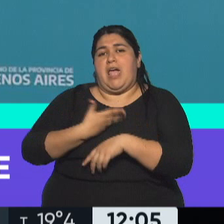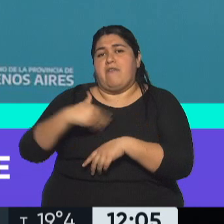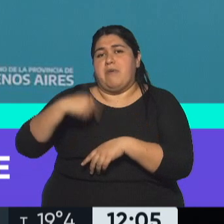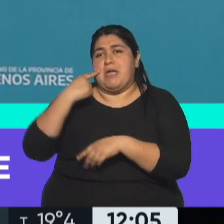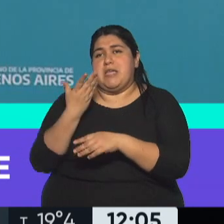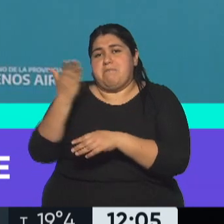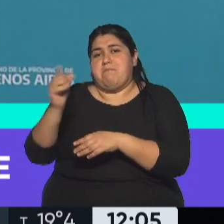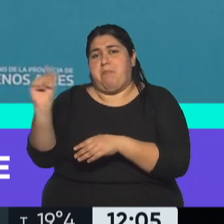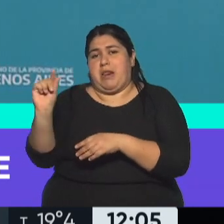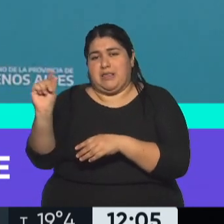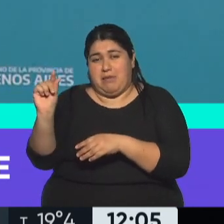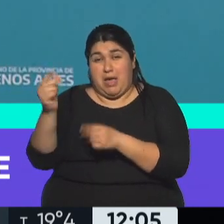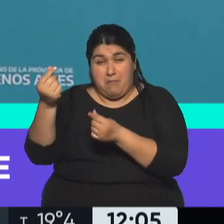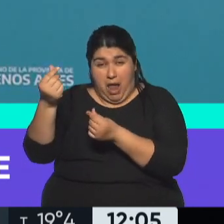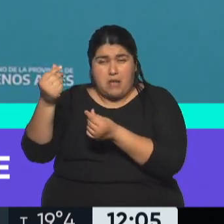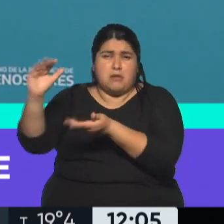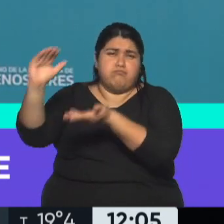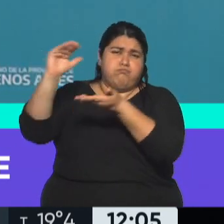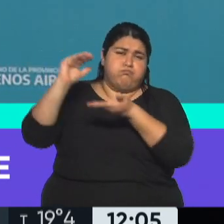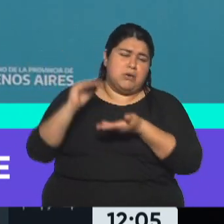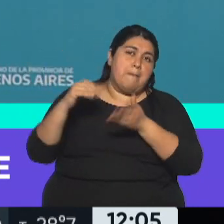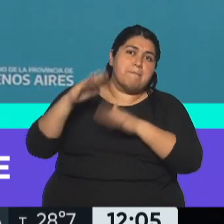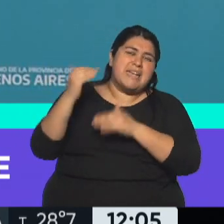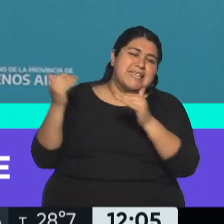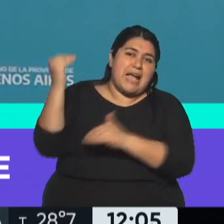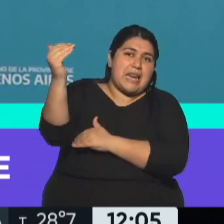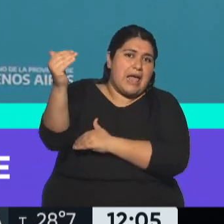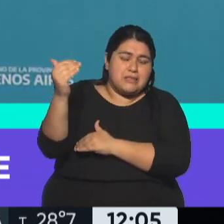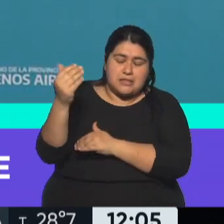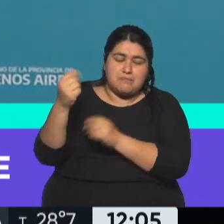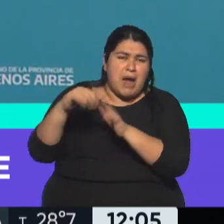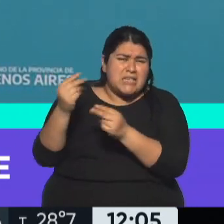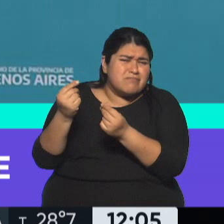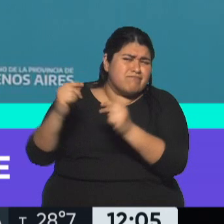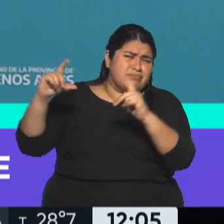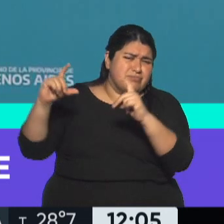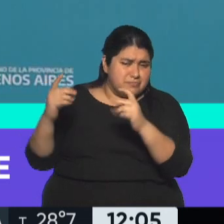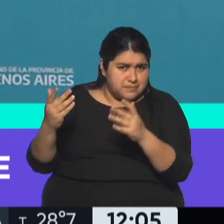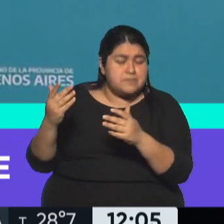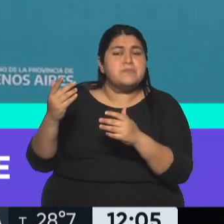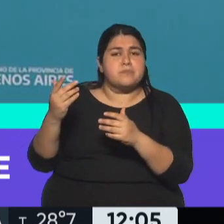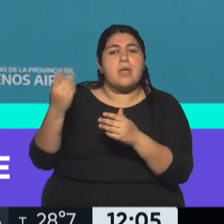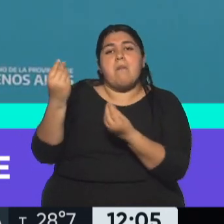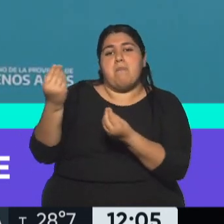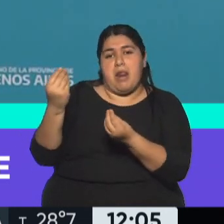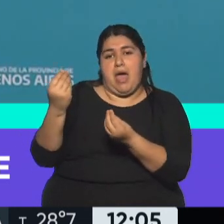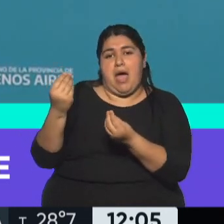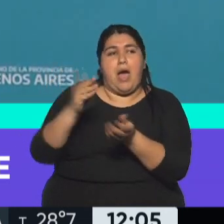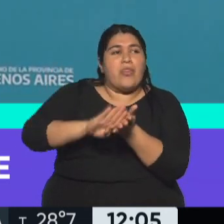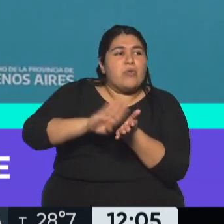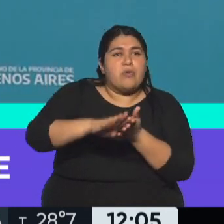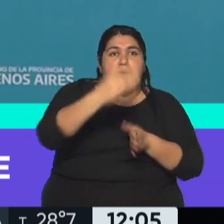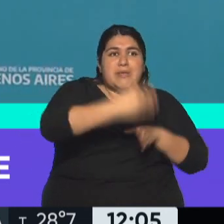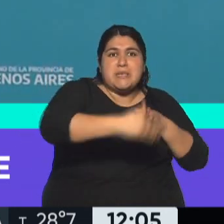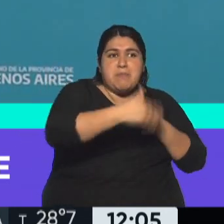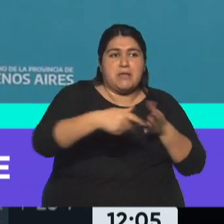momento, un préstamo el mayor, el más grande de la historia de la humanidad al Fondo Monetario para poder cubrir los vencimientos que